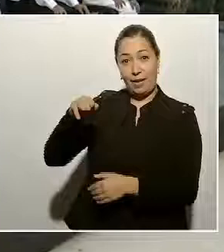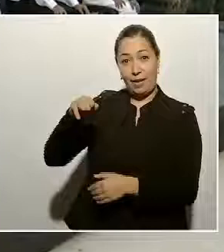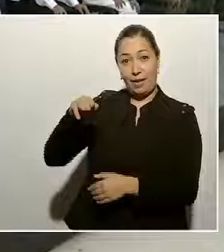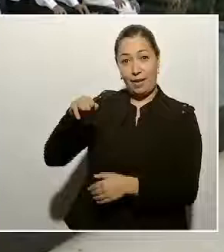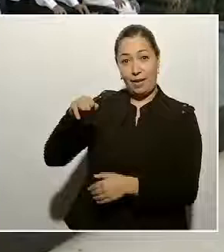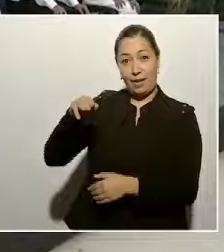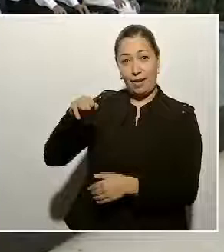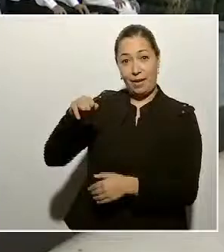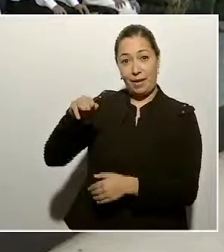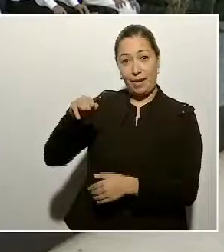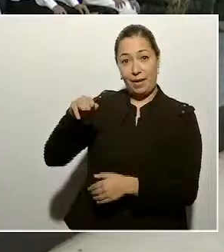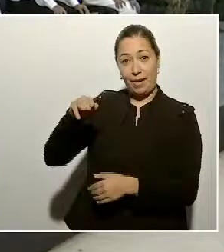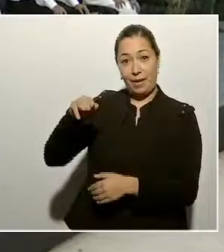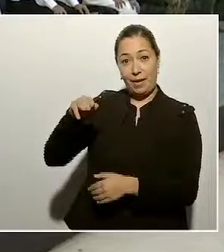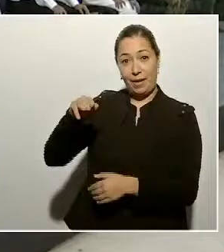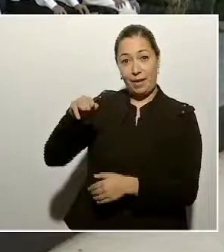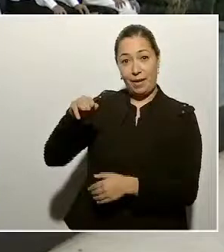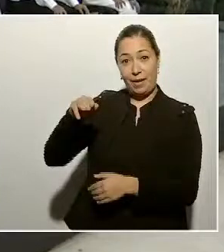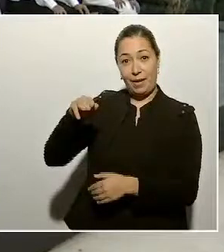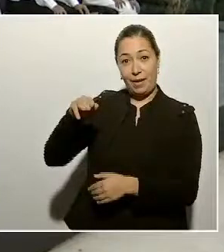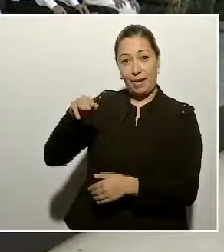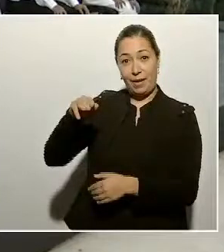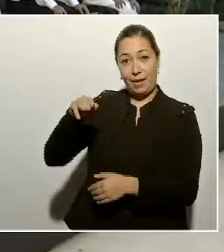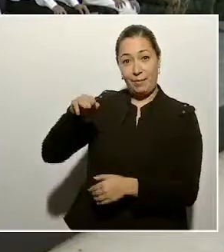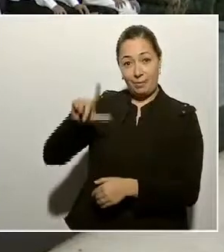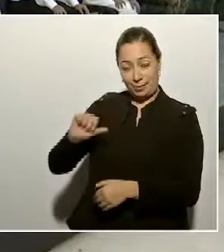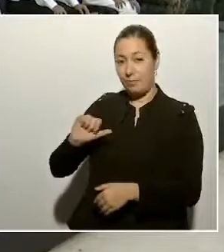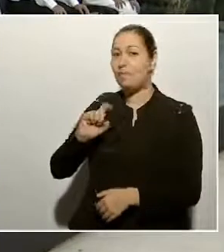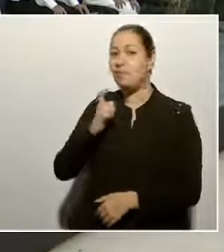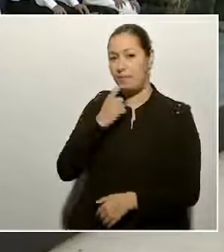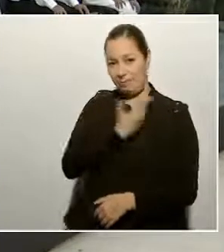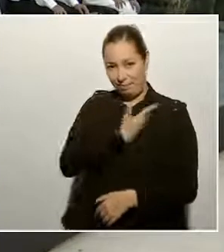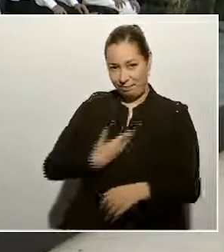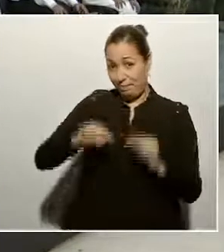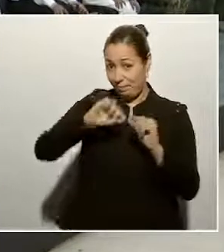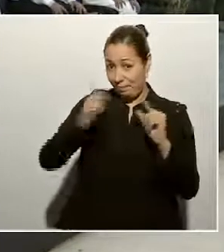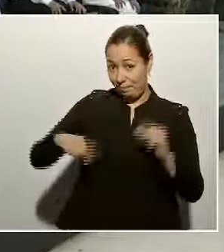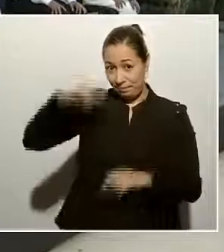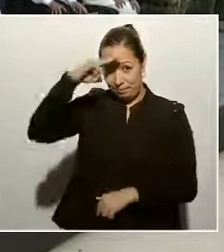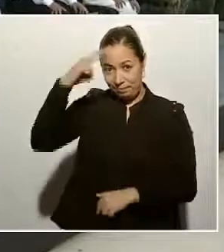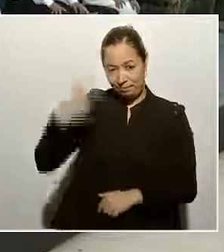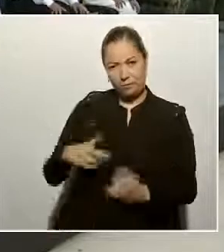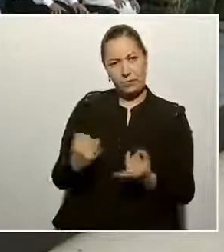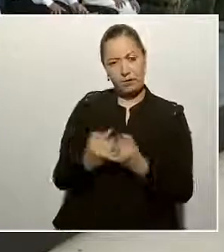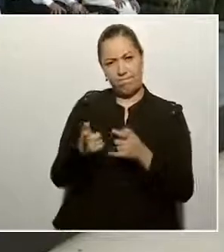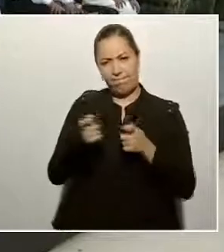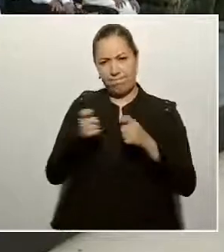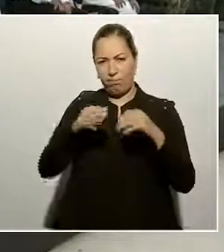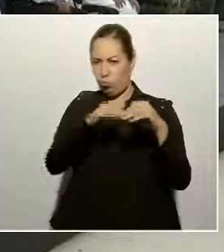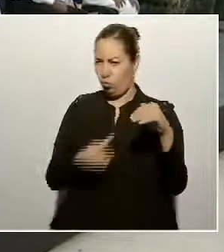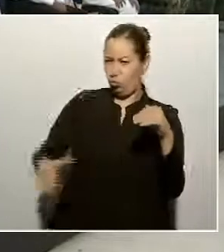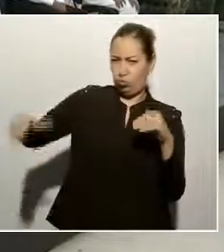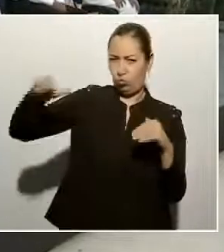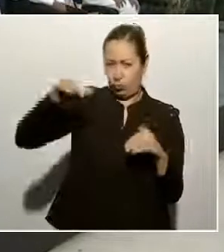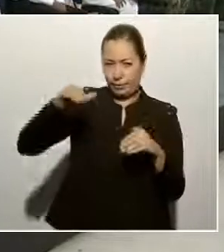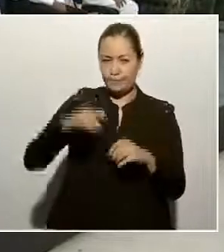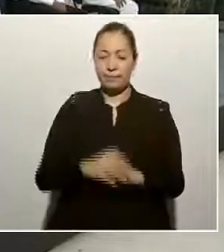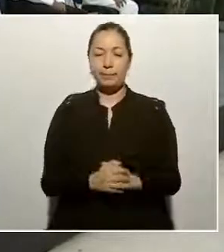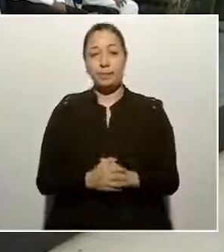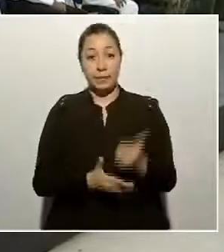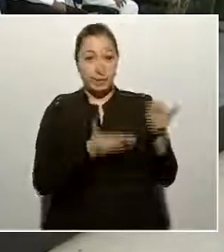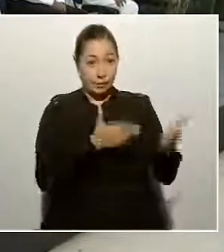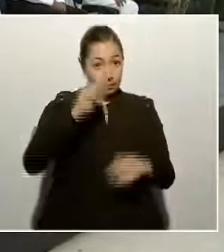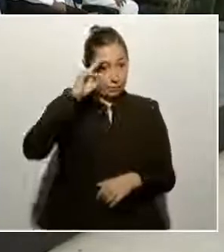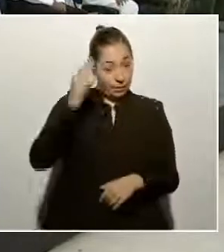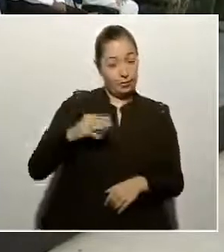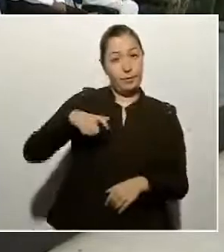Licenciado Andrés Manuel López Obrador, Presidente de México y Comandante Supremo de las Fuerzas Armadas. Maestro Quirino Ordaz